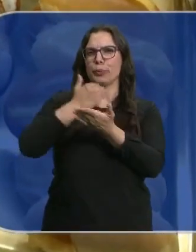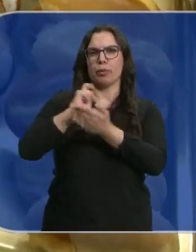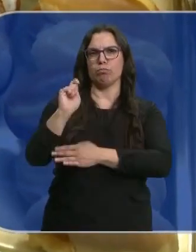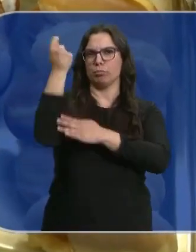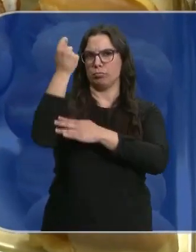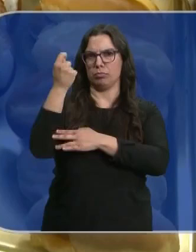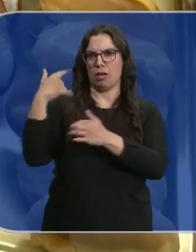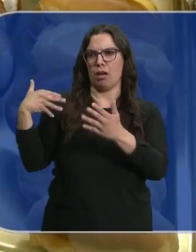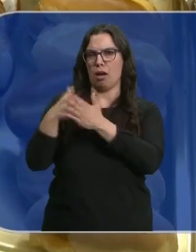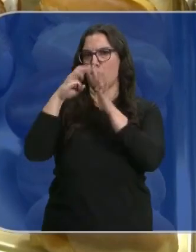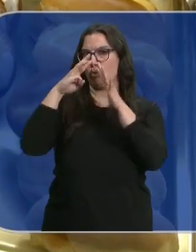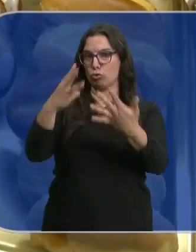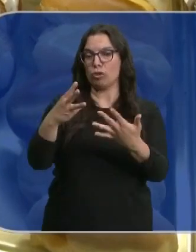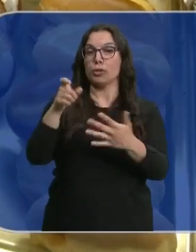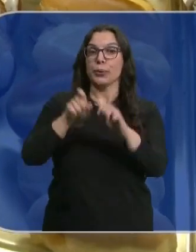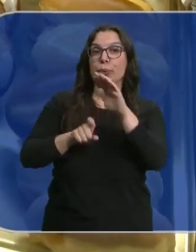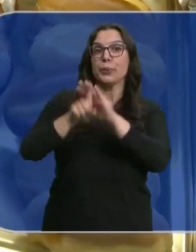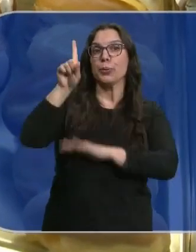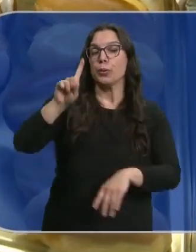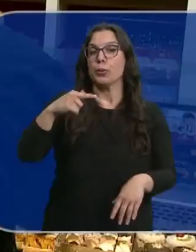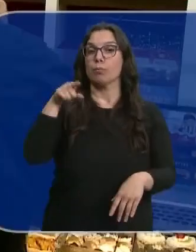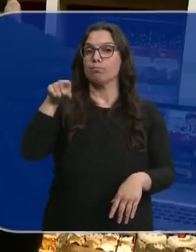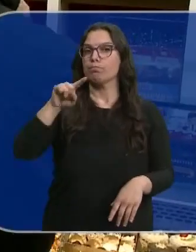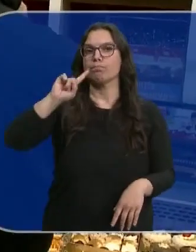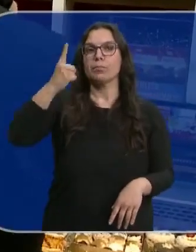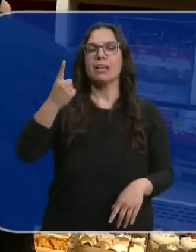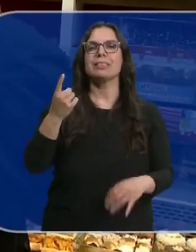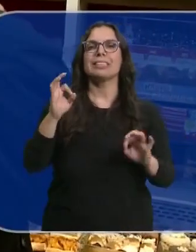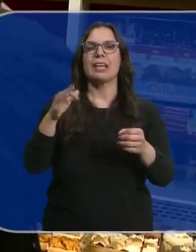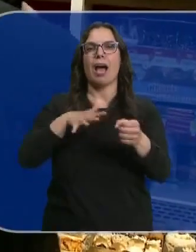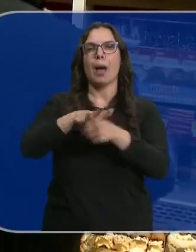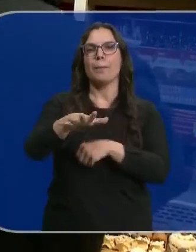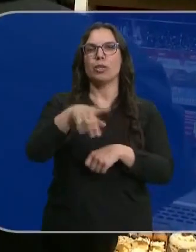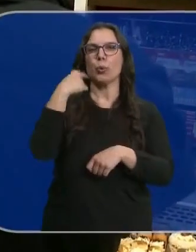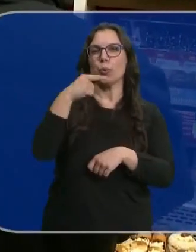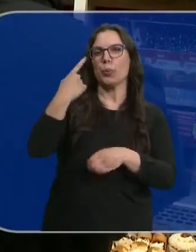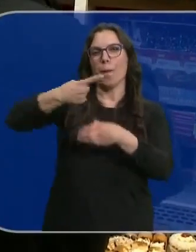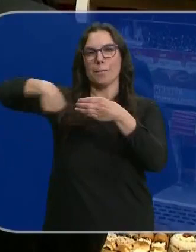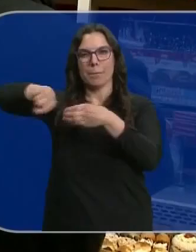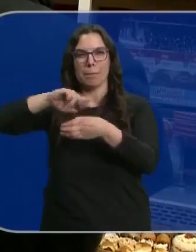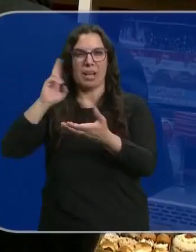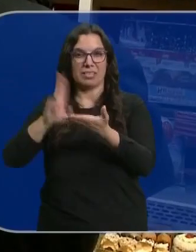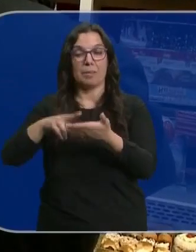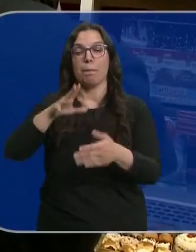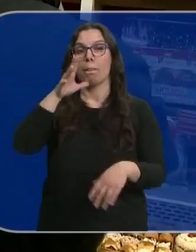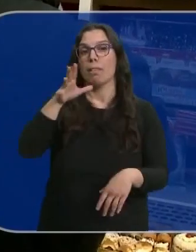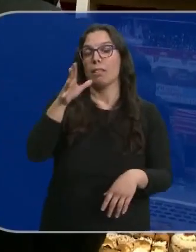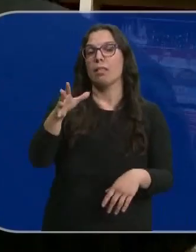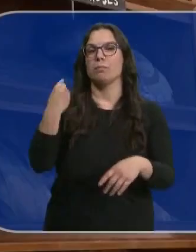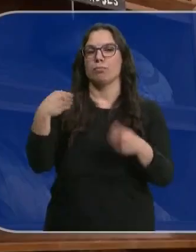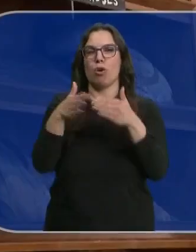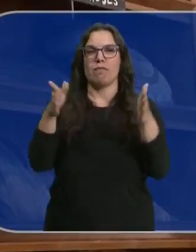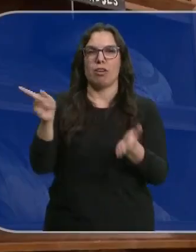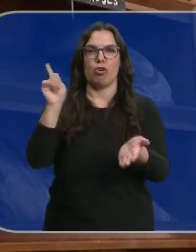récord en los últimos ocho años y esa recuperación sobre todo se ve en el ámbito de la bollería y de la pastelería como consecuencia de la